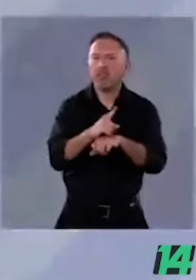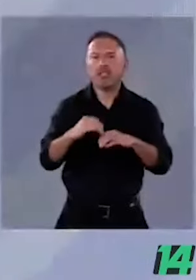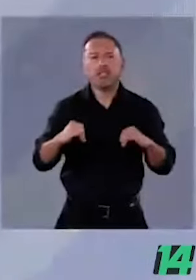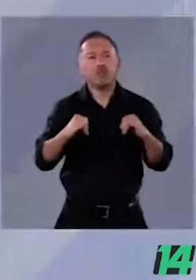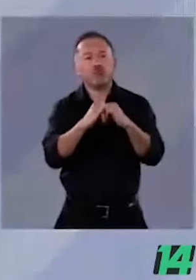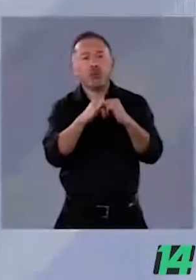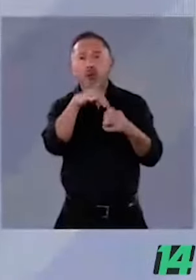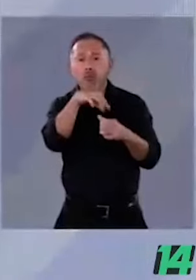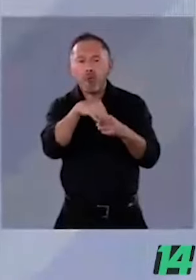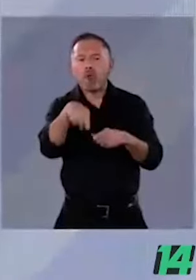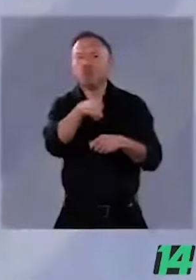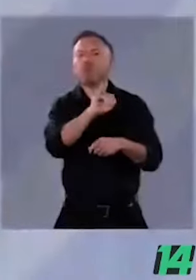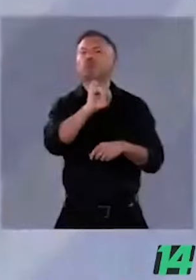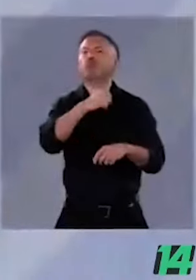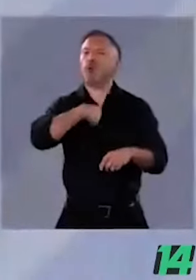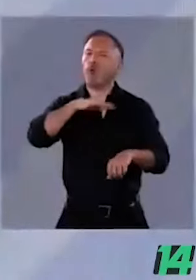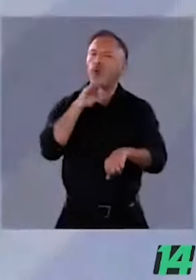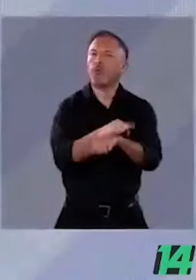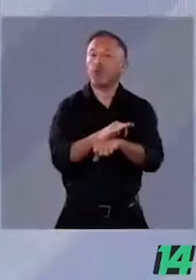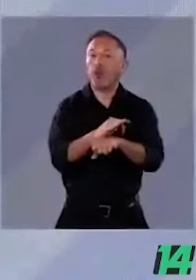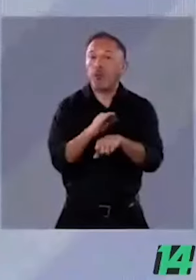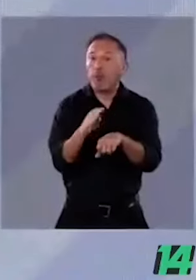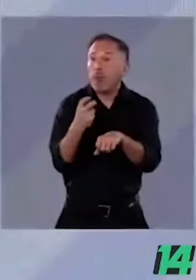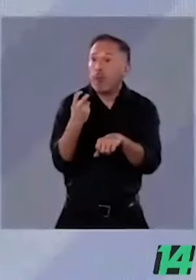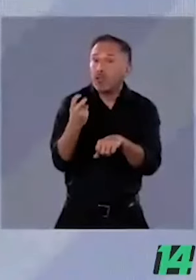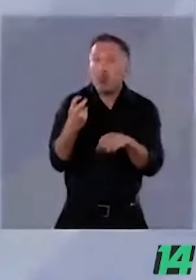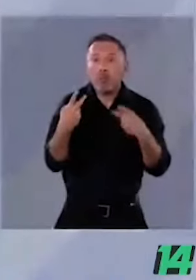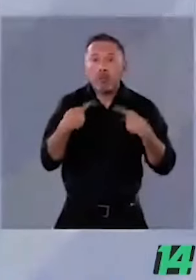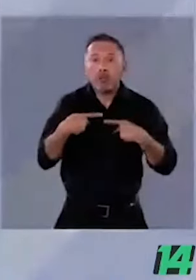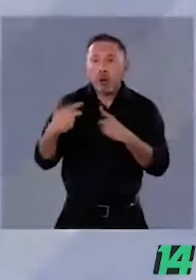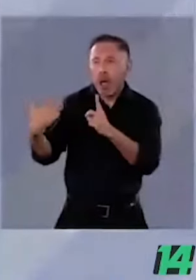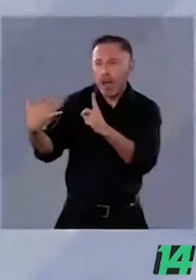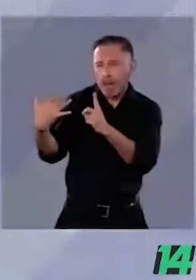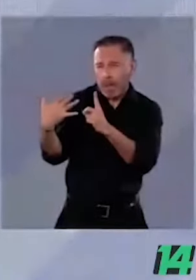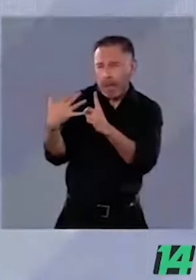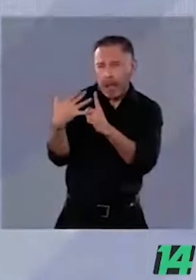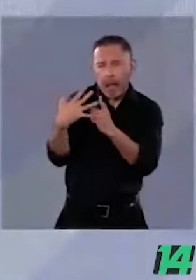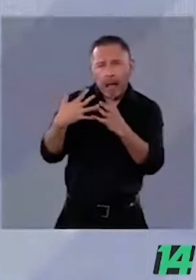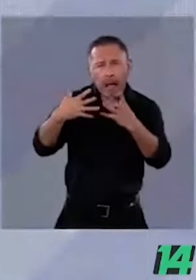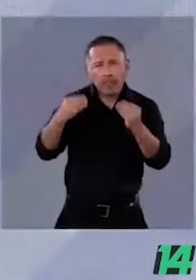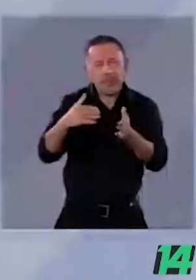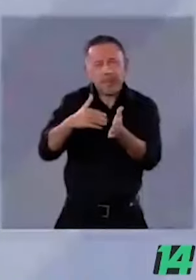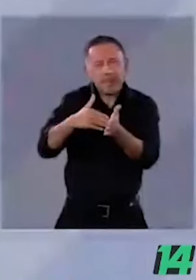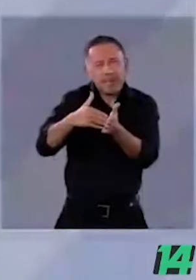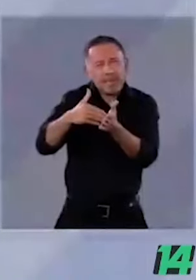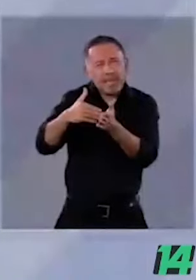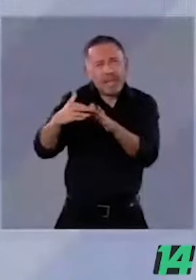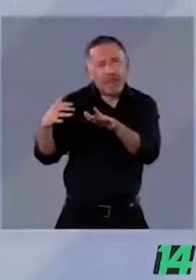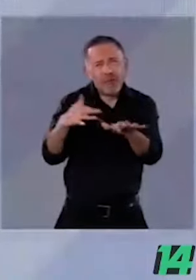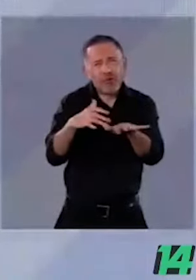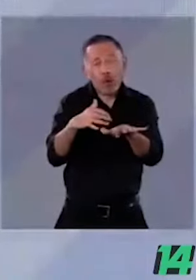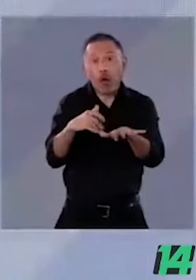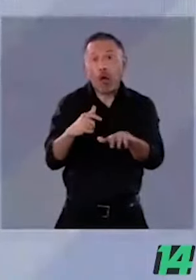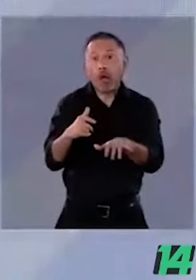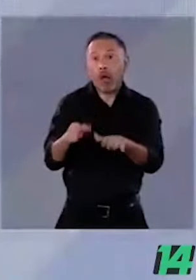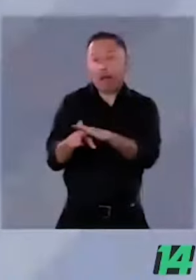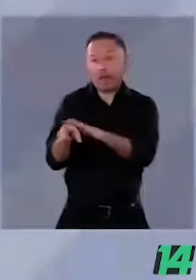gente salió a respaldarme por miles y miles, sin un solo acarriado.